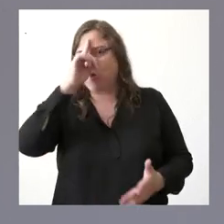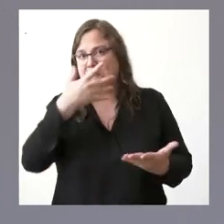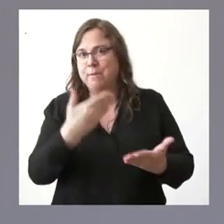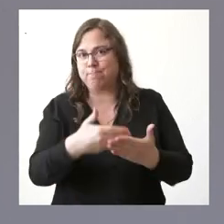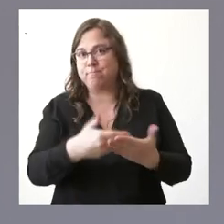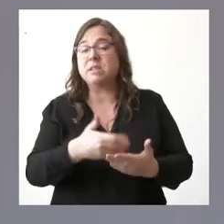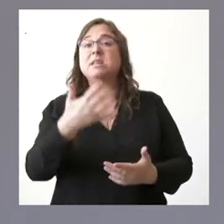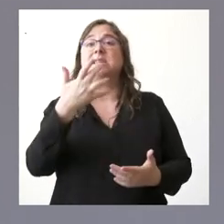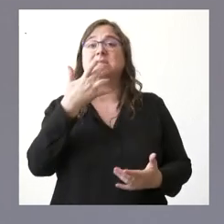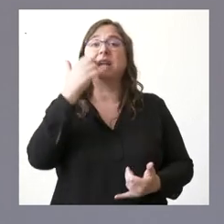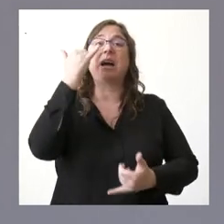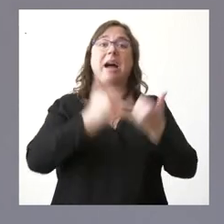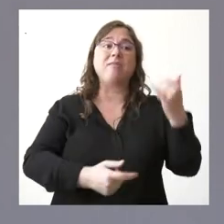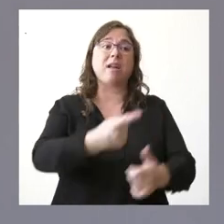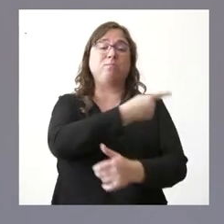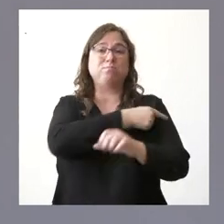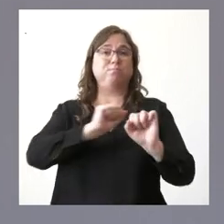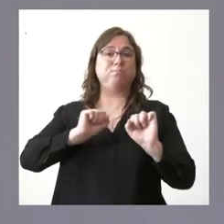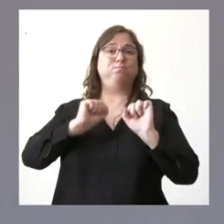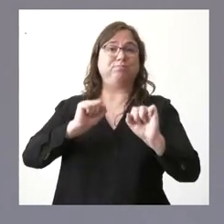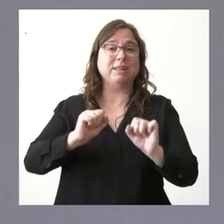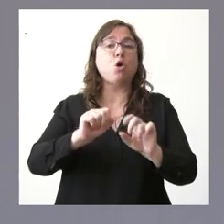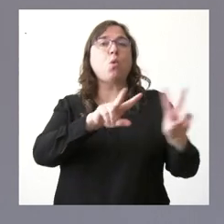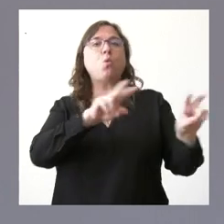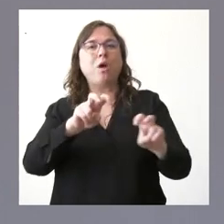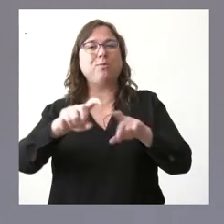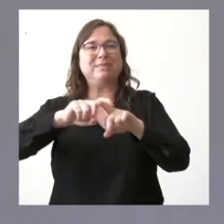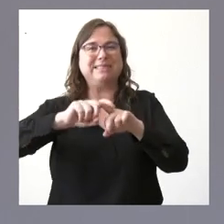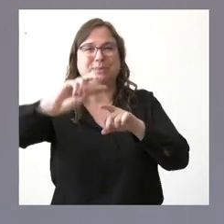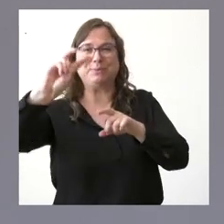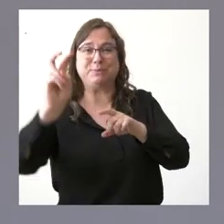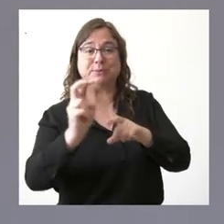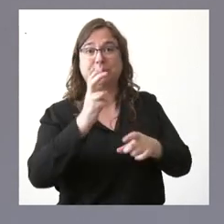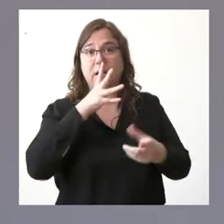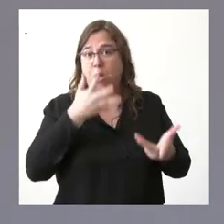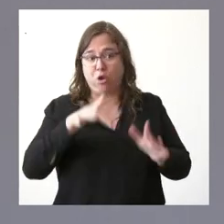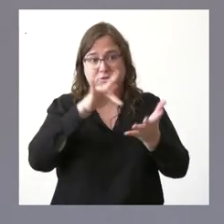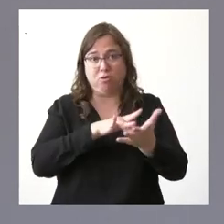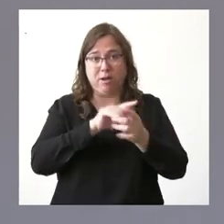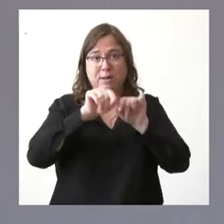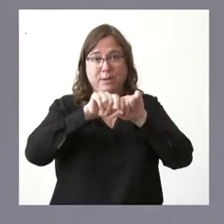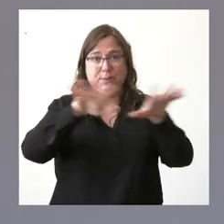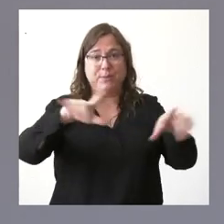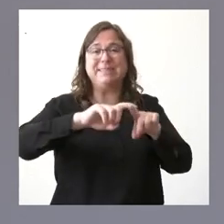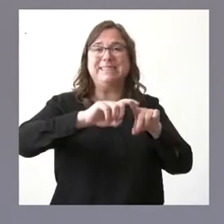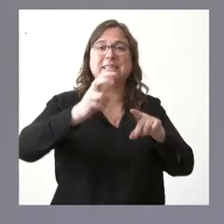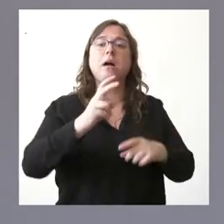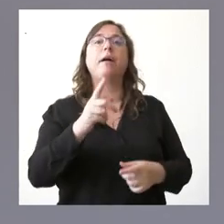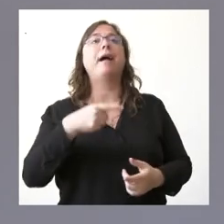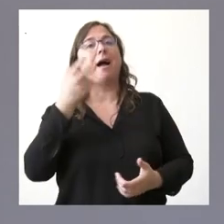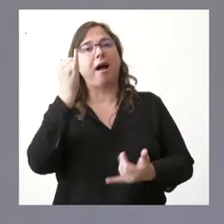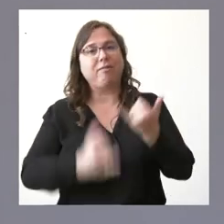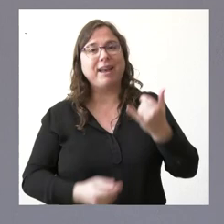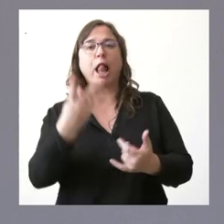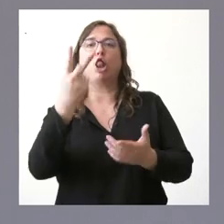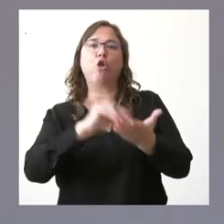este no tuviera el impacto que deseamos también sobre la nueva cepa que es la que tenemos ante nosotros pues tendríamos que vacunar dos veces consecutivas de una